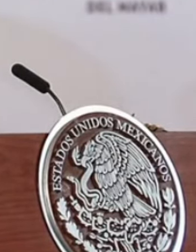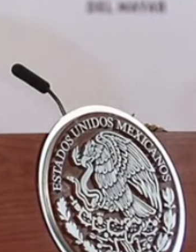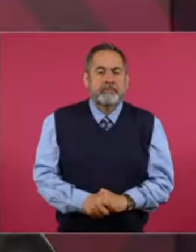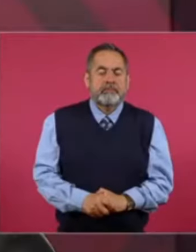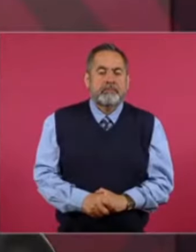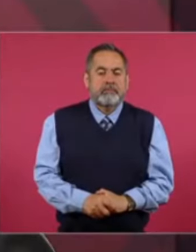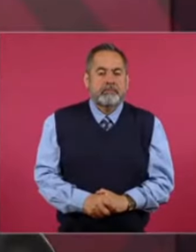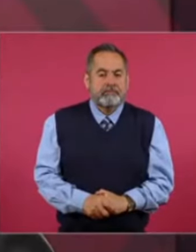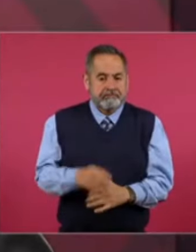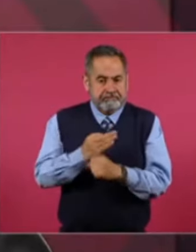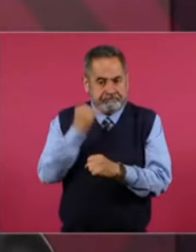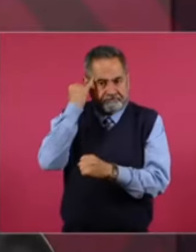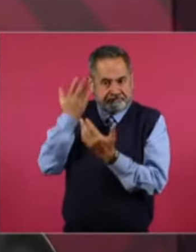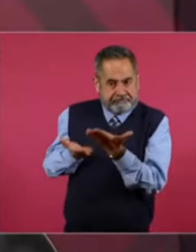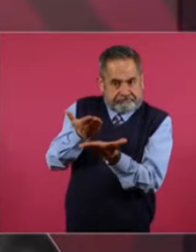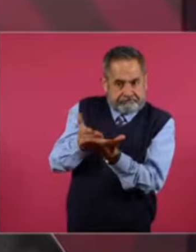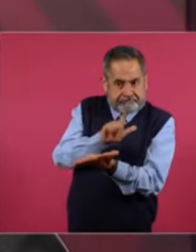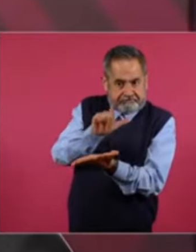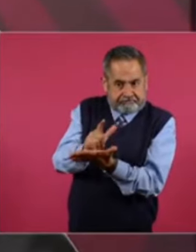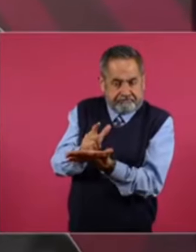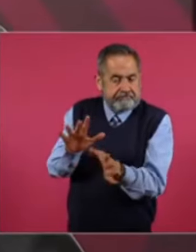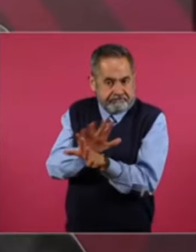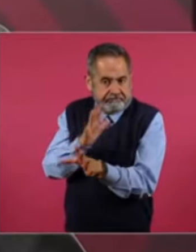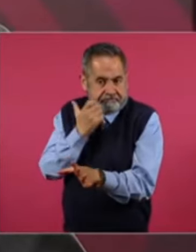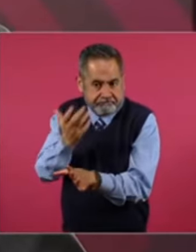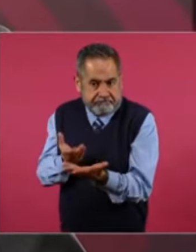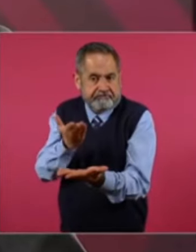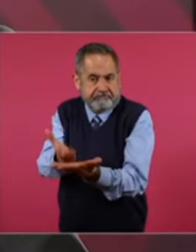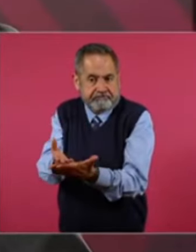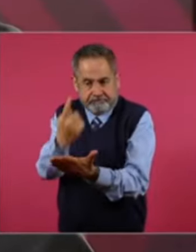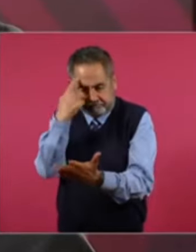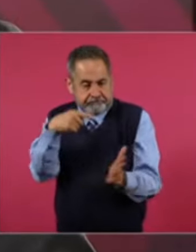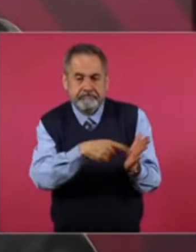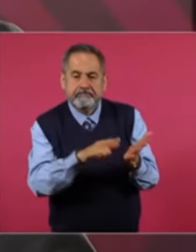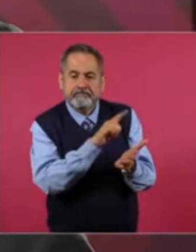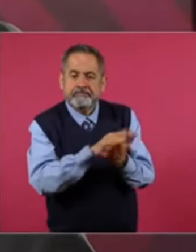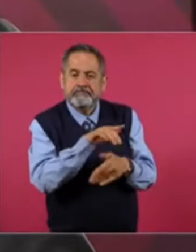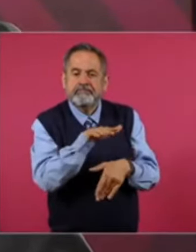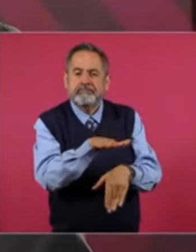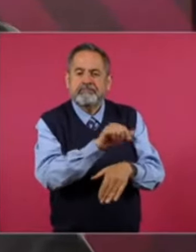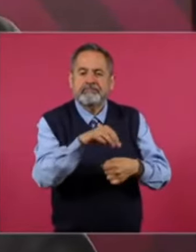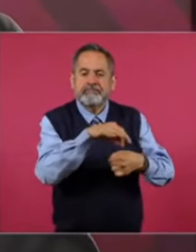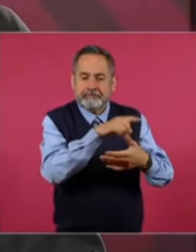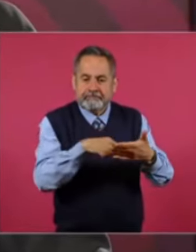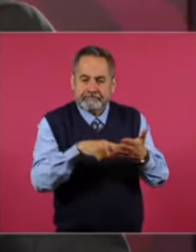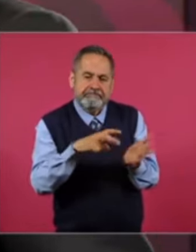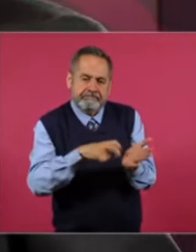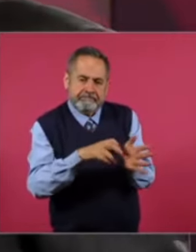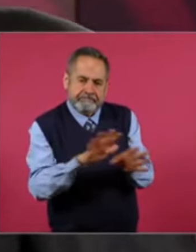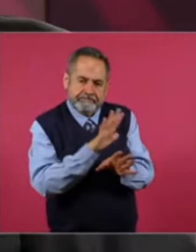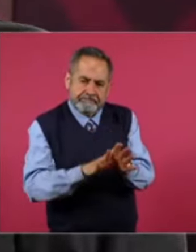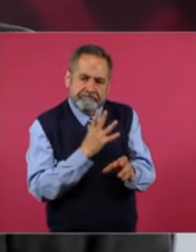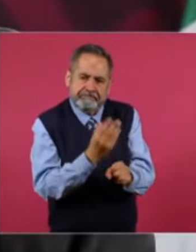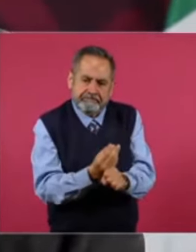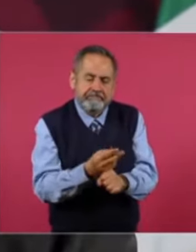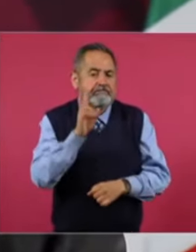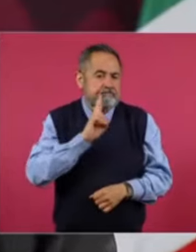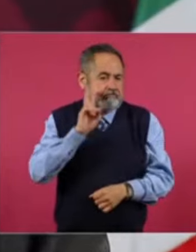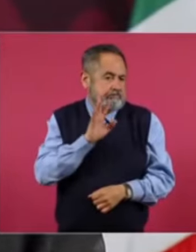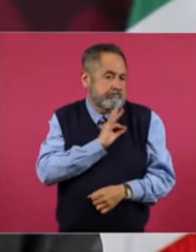a la ley electoral. Y puede cuidarse